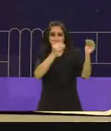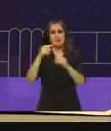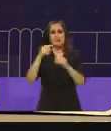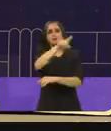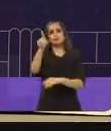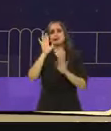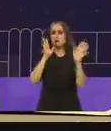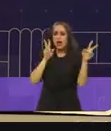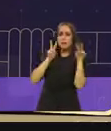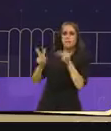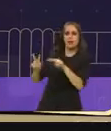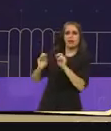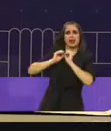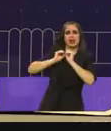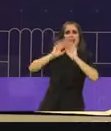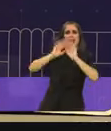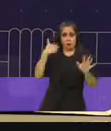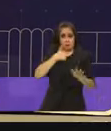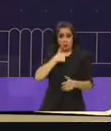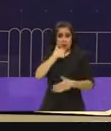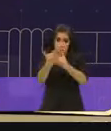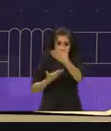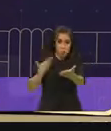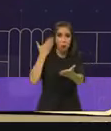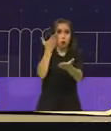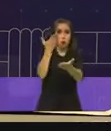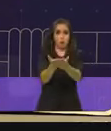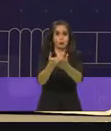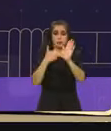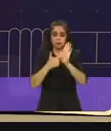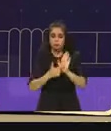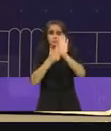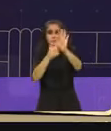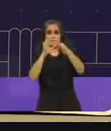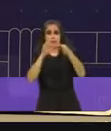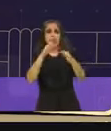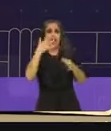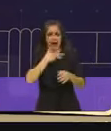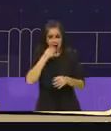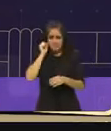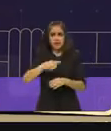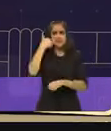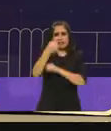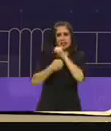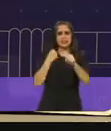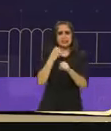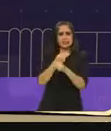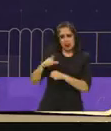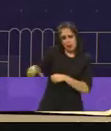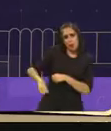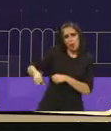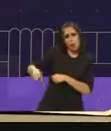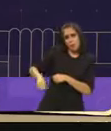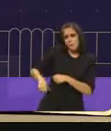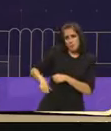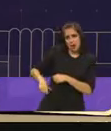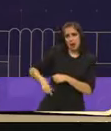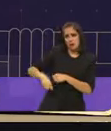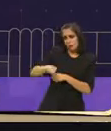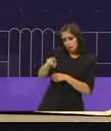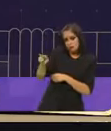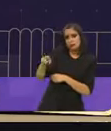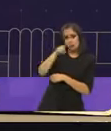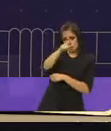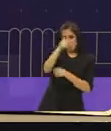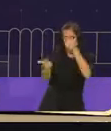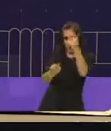mi proyecto de resultados y propuestas porque gobernamos los mismos 6 años y pregúntenle a la gente que vive